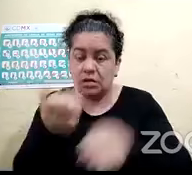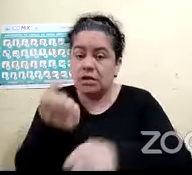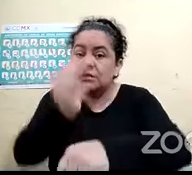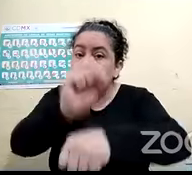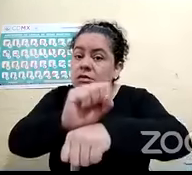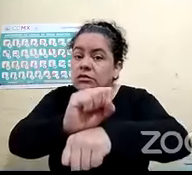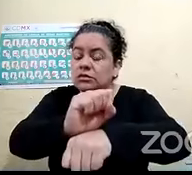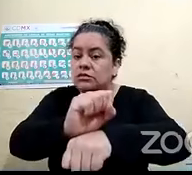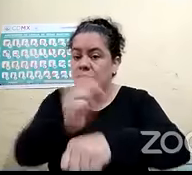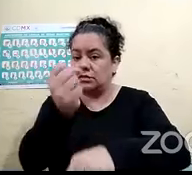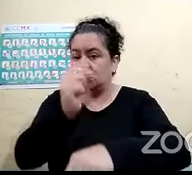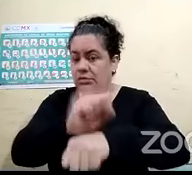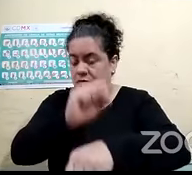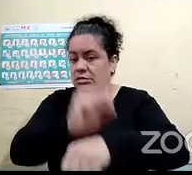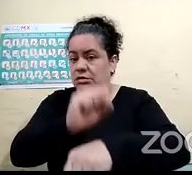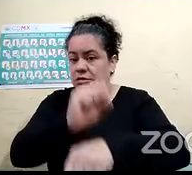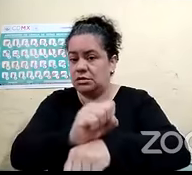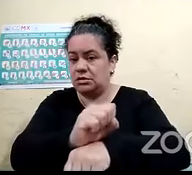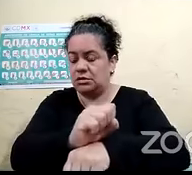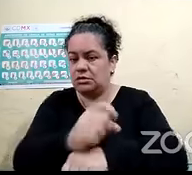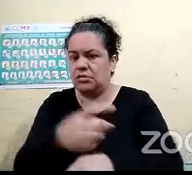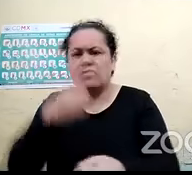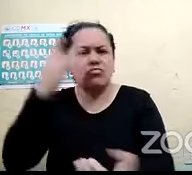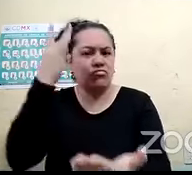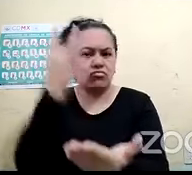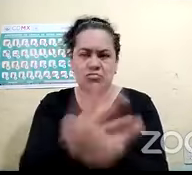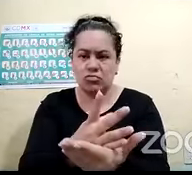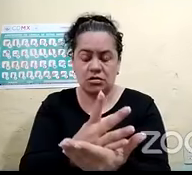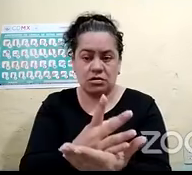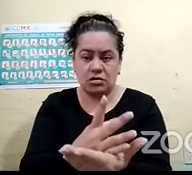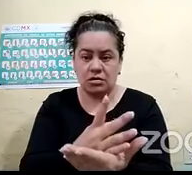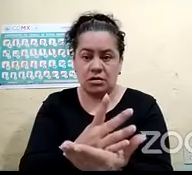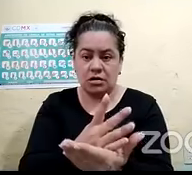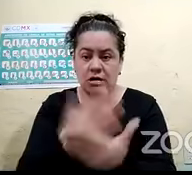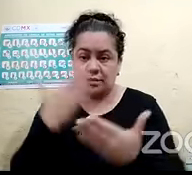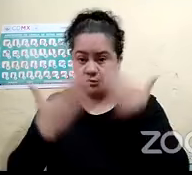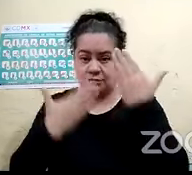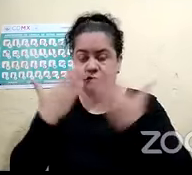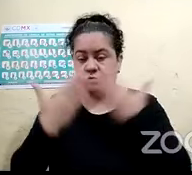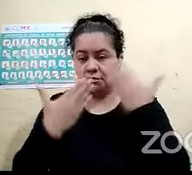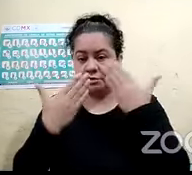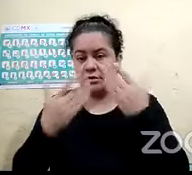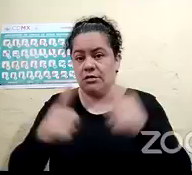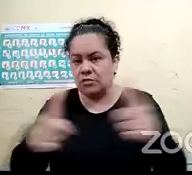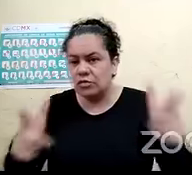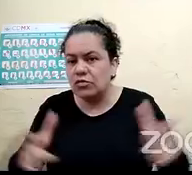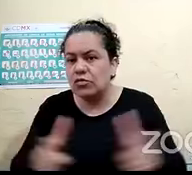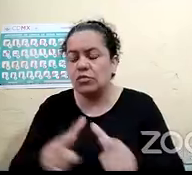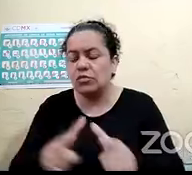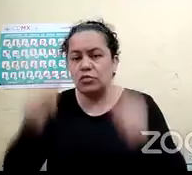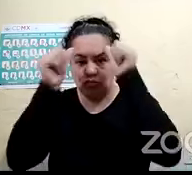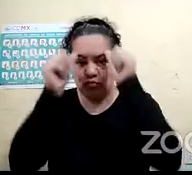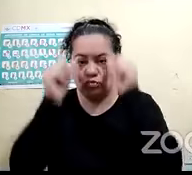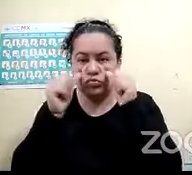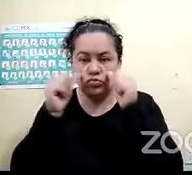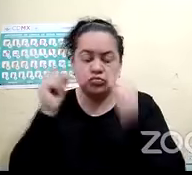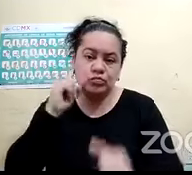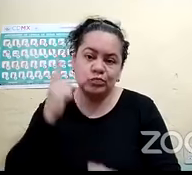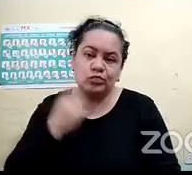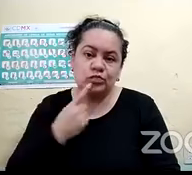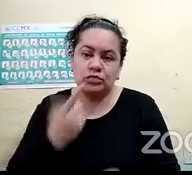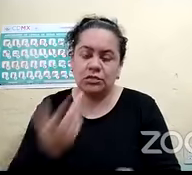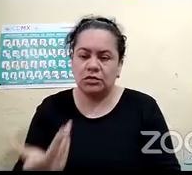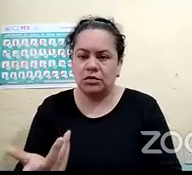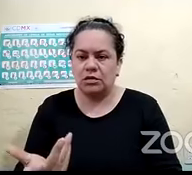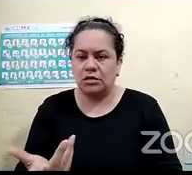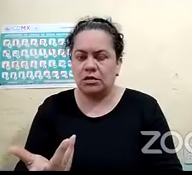Ella era la única estudiante del grupo con sordoseguera. Y cuando termino mi primero